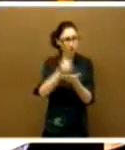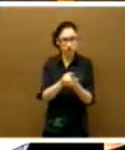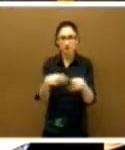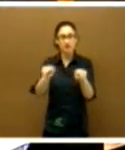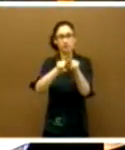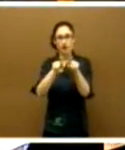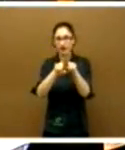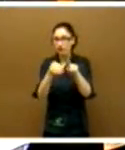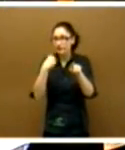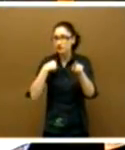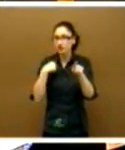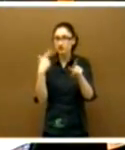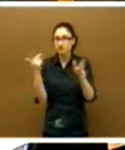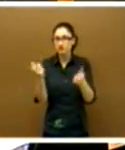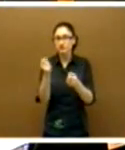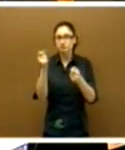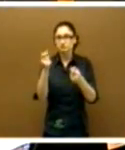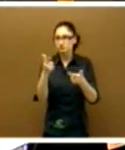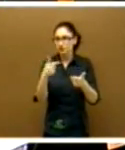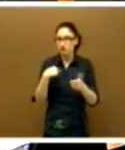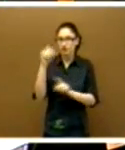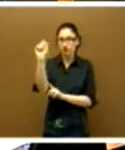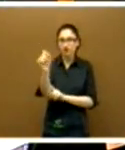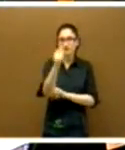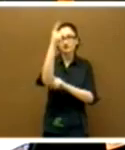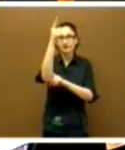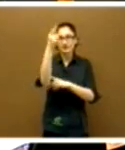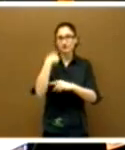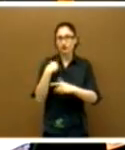al sol. Nada más. gracias. Muchas